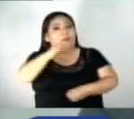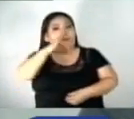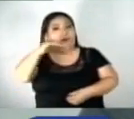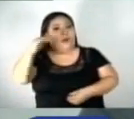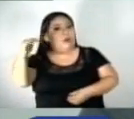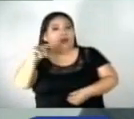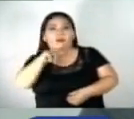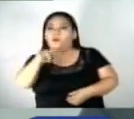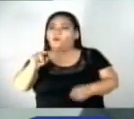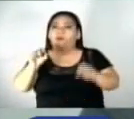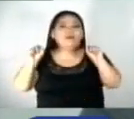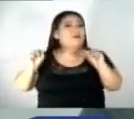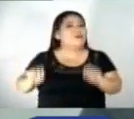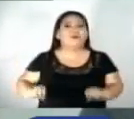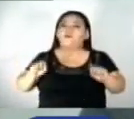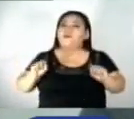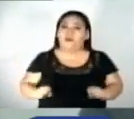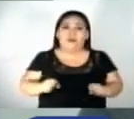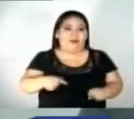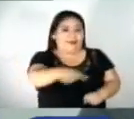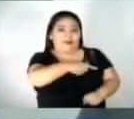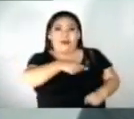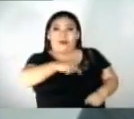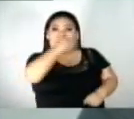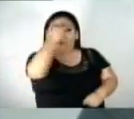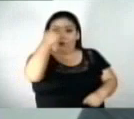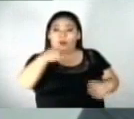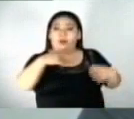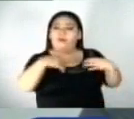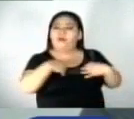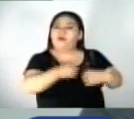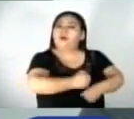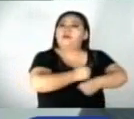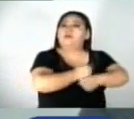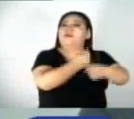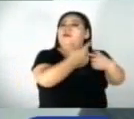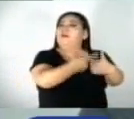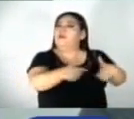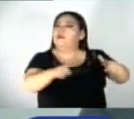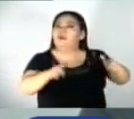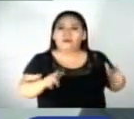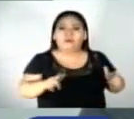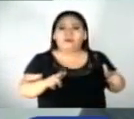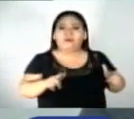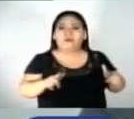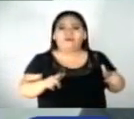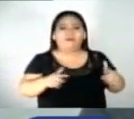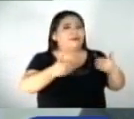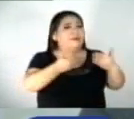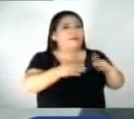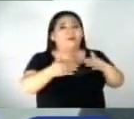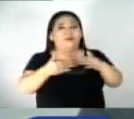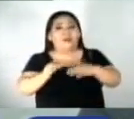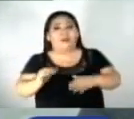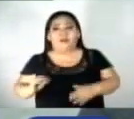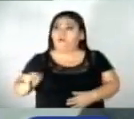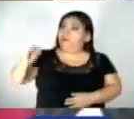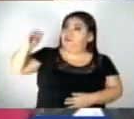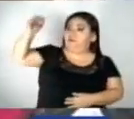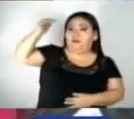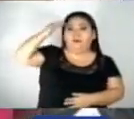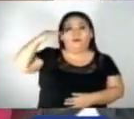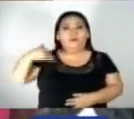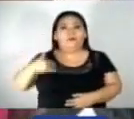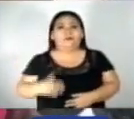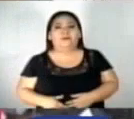tienen capacidad de garantizar una vida libre de violencia en todos los ciclos de vida de nosotras.